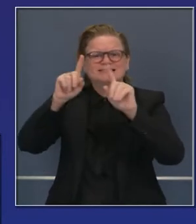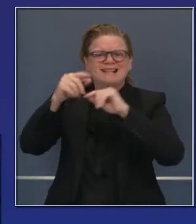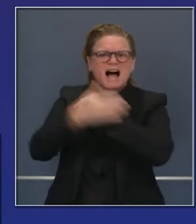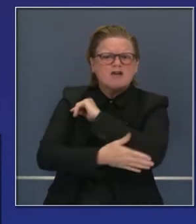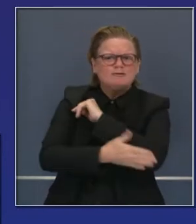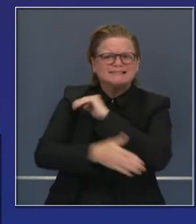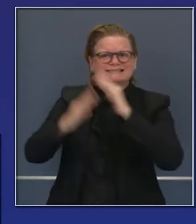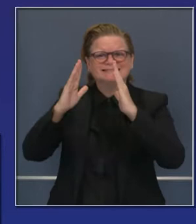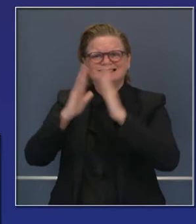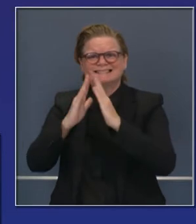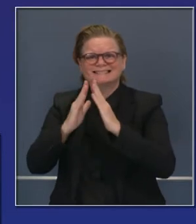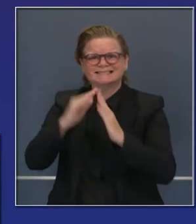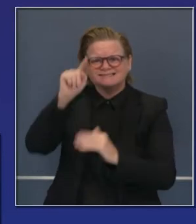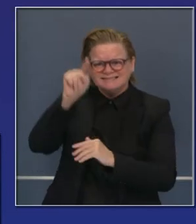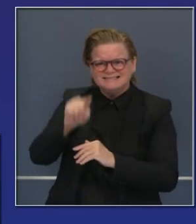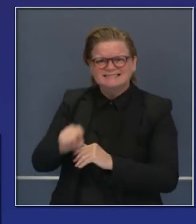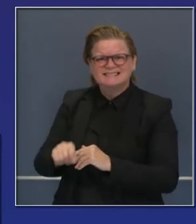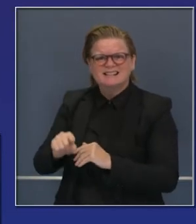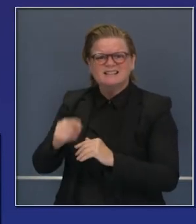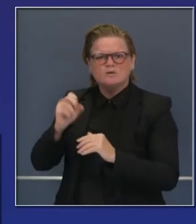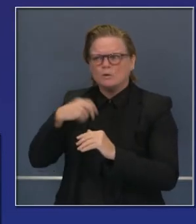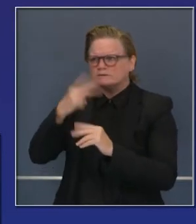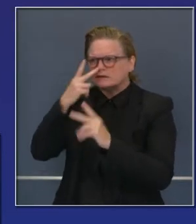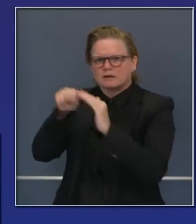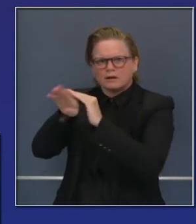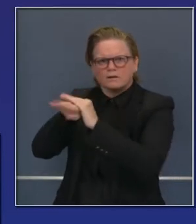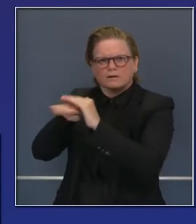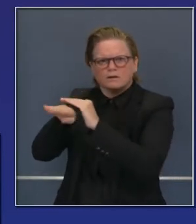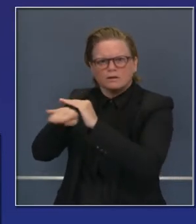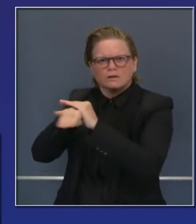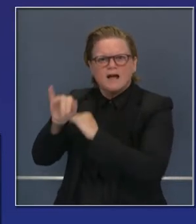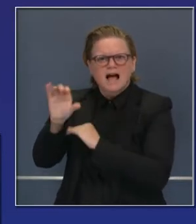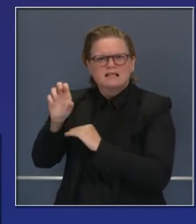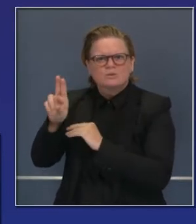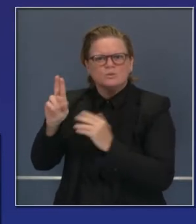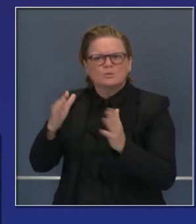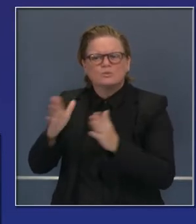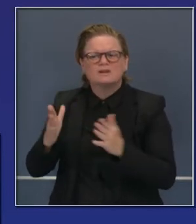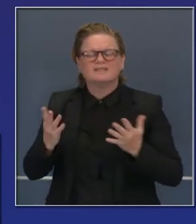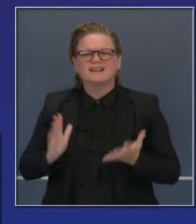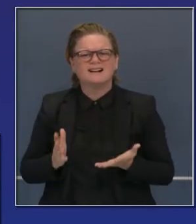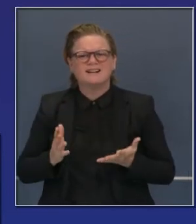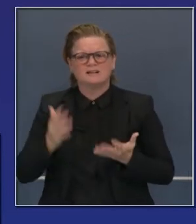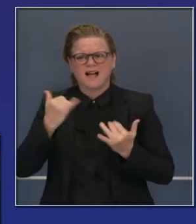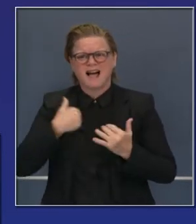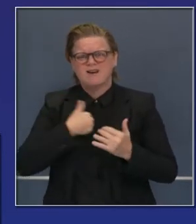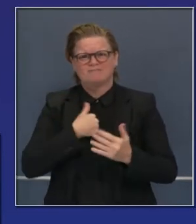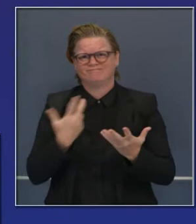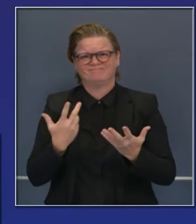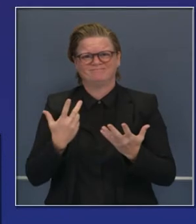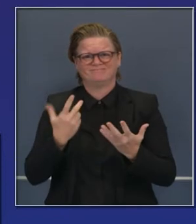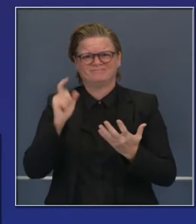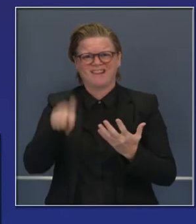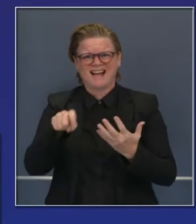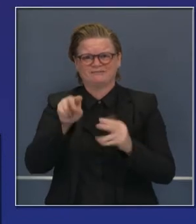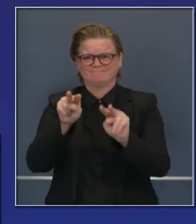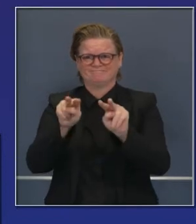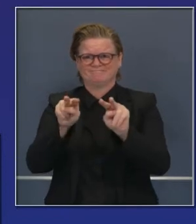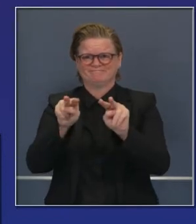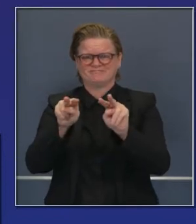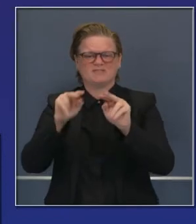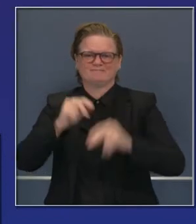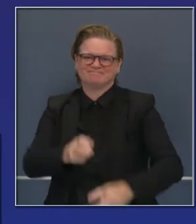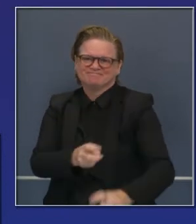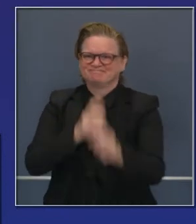evaluando esto en tiempo real en los próximos días o dos para tomar estas decisiones